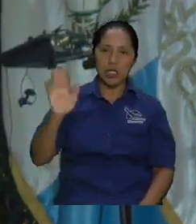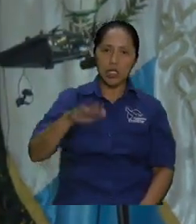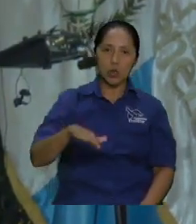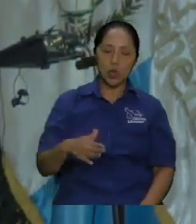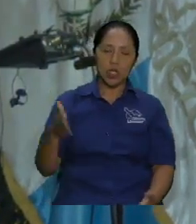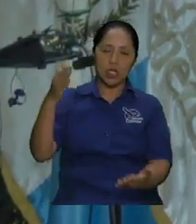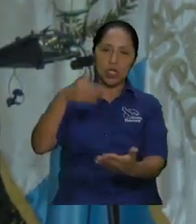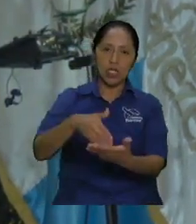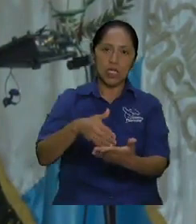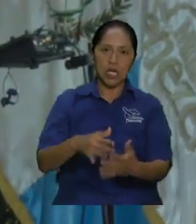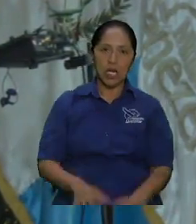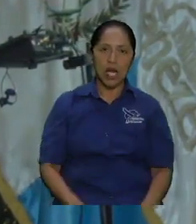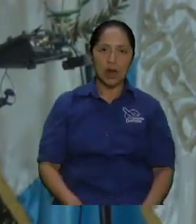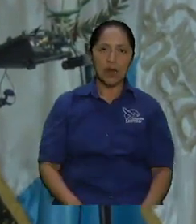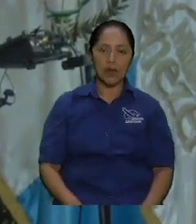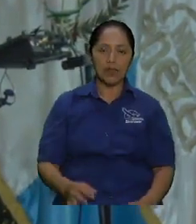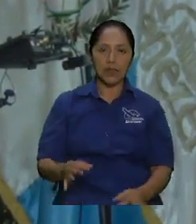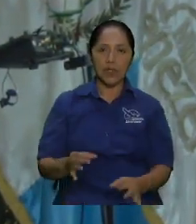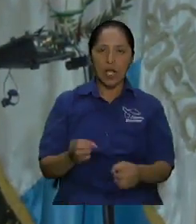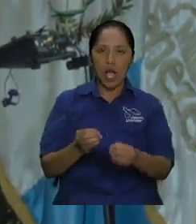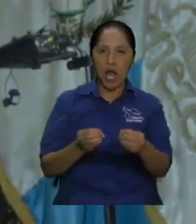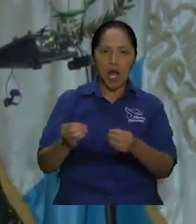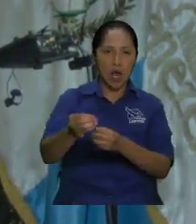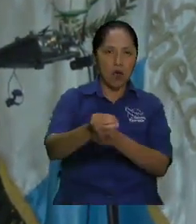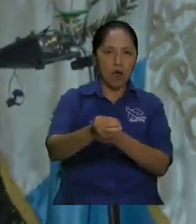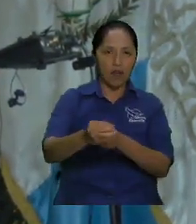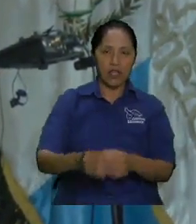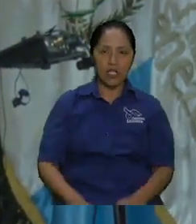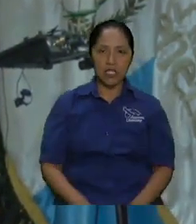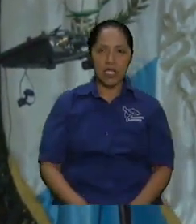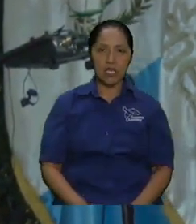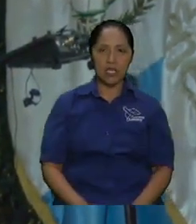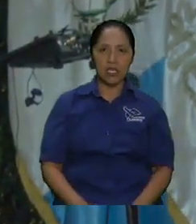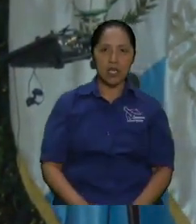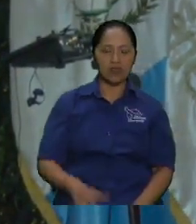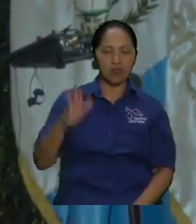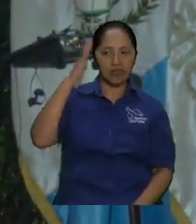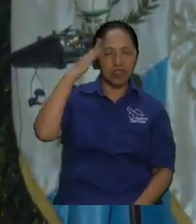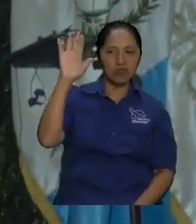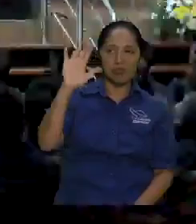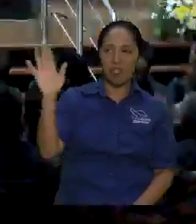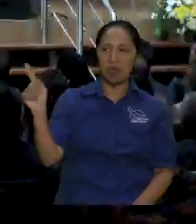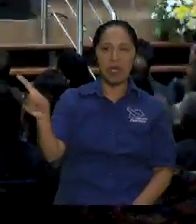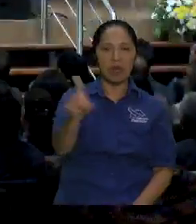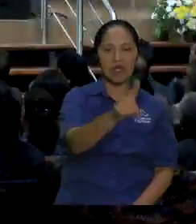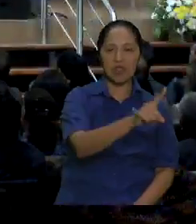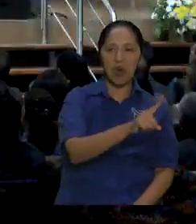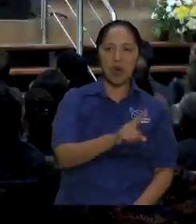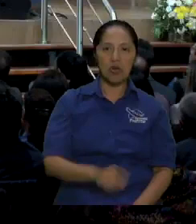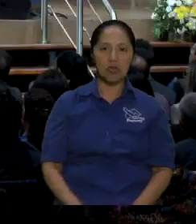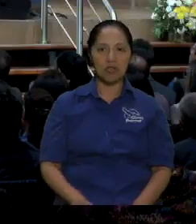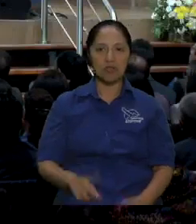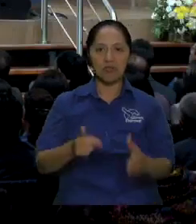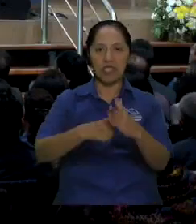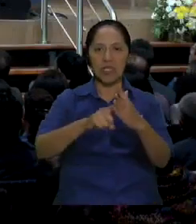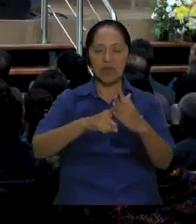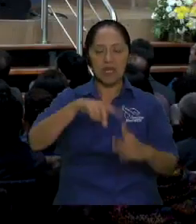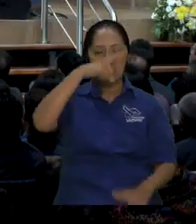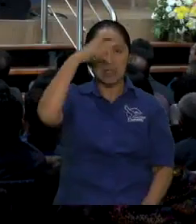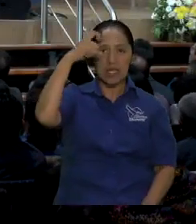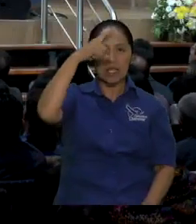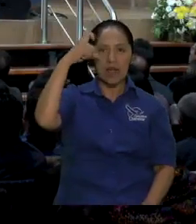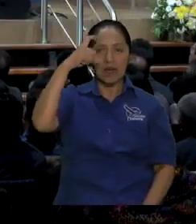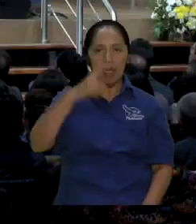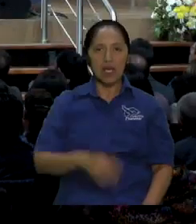¿qué tal? ¿cómo están? decíamos nuestro plan de trabajo y salíamos a chambiar ahora me llama el señor